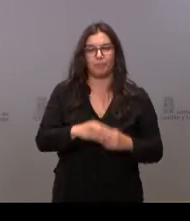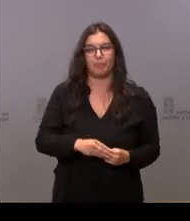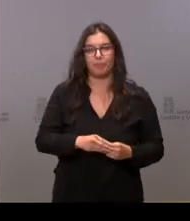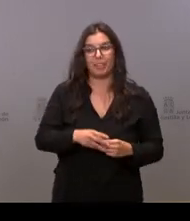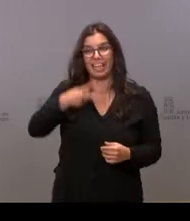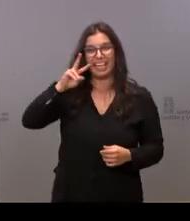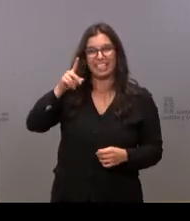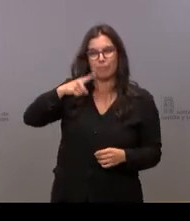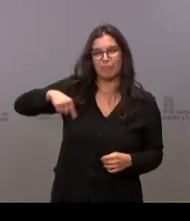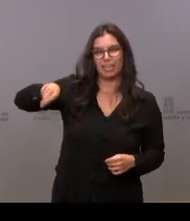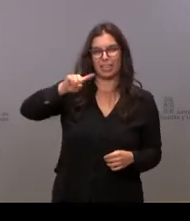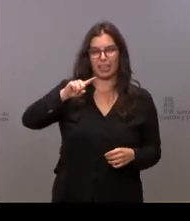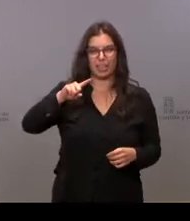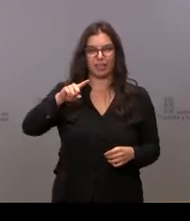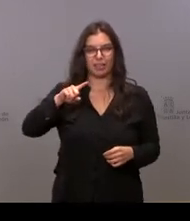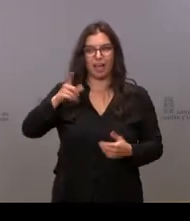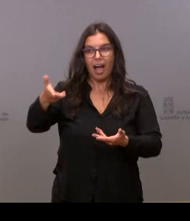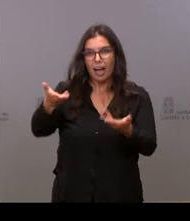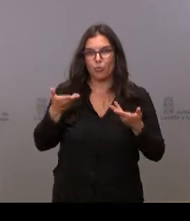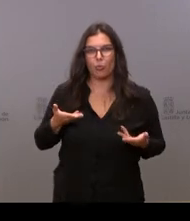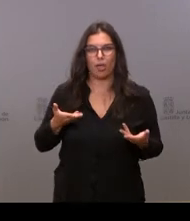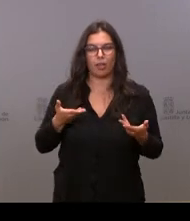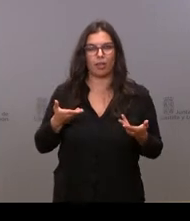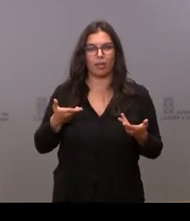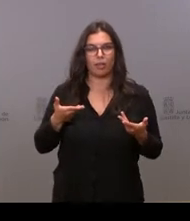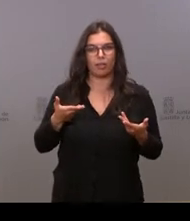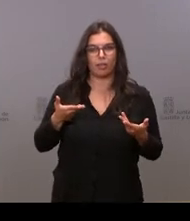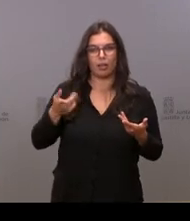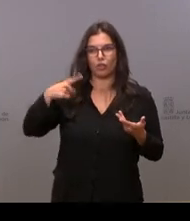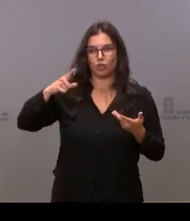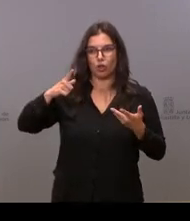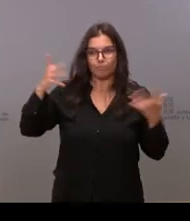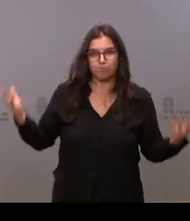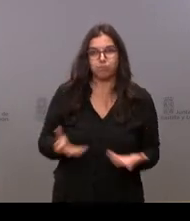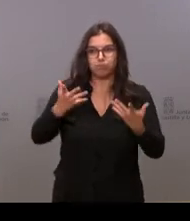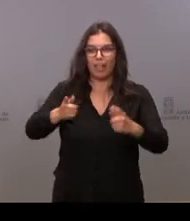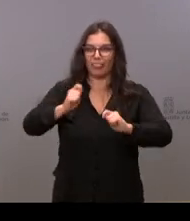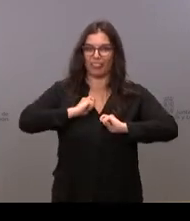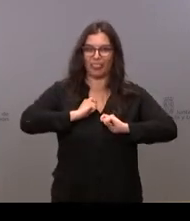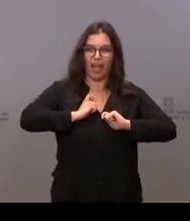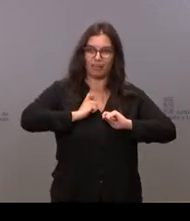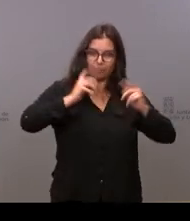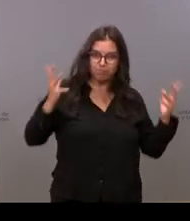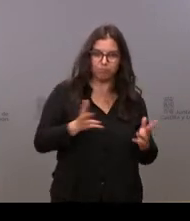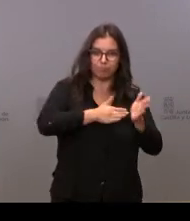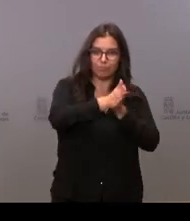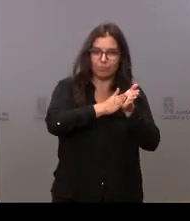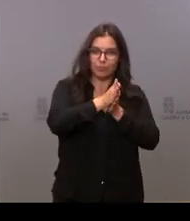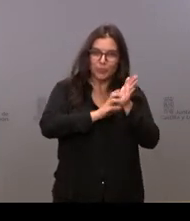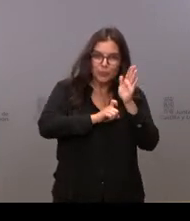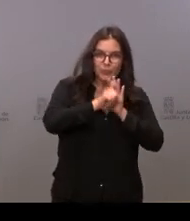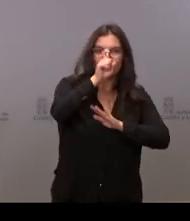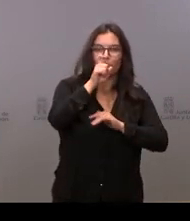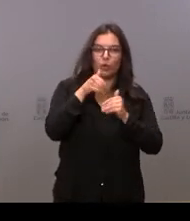experiencia, vuestra ayuda, vuestro empuje nos impulsa a nosotros a construir